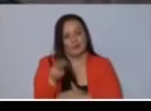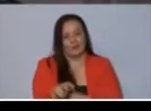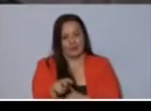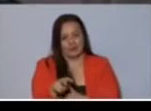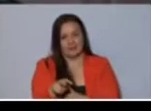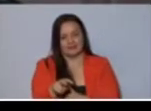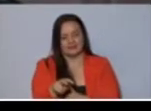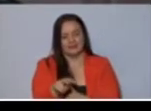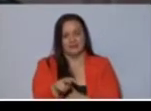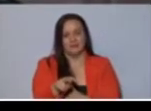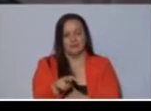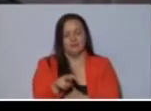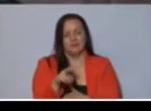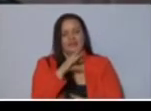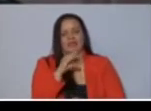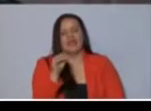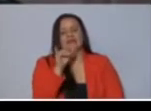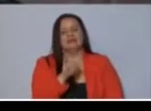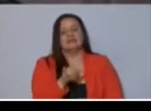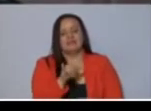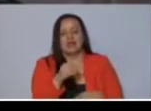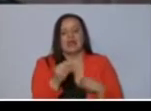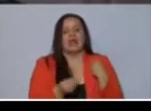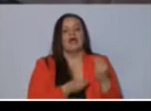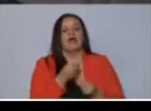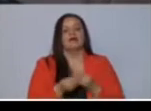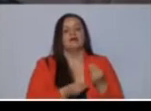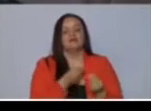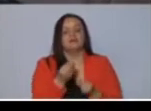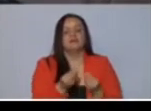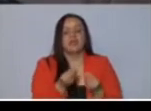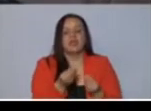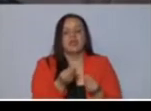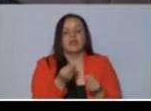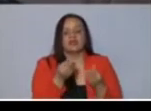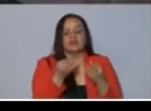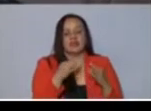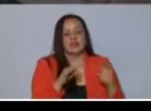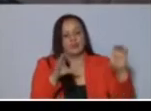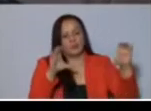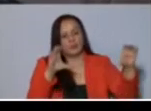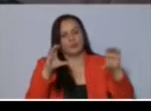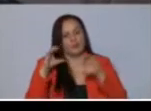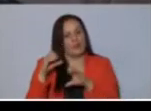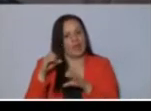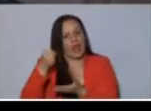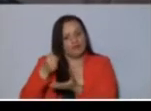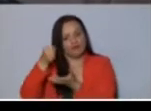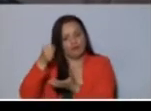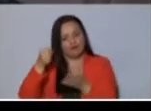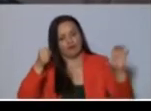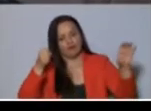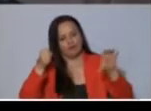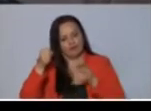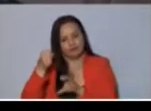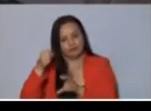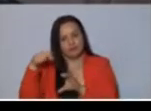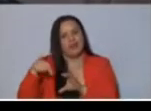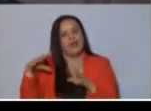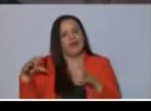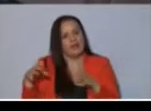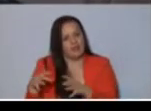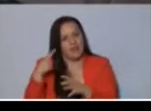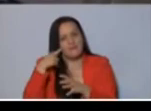están pasando a alimentar este fondo con el que se le va a hacer frente